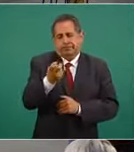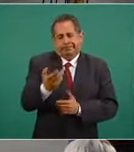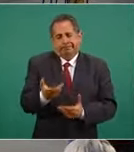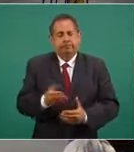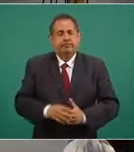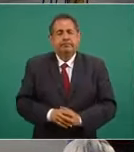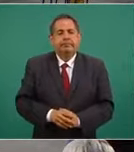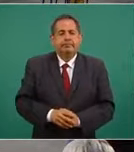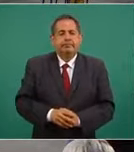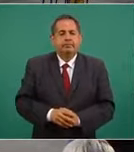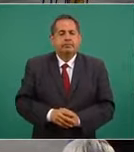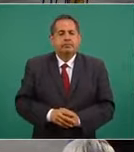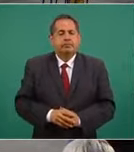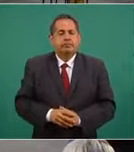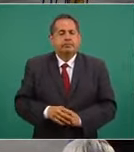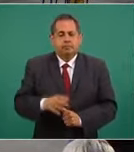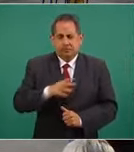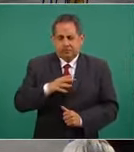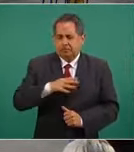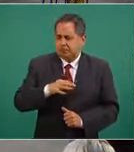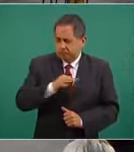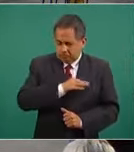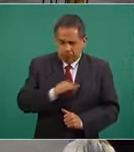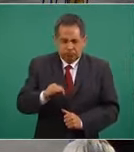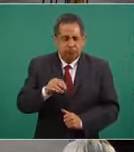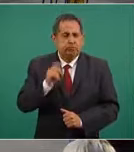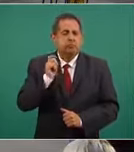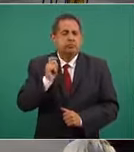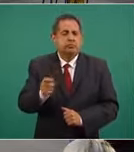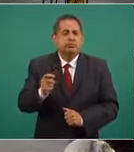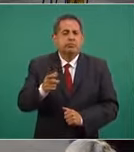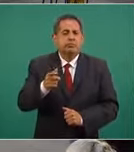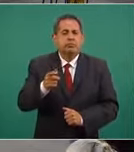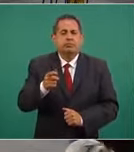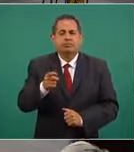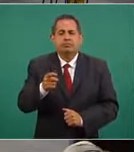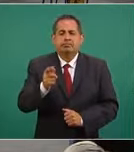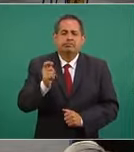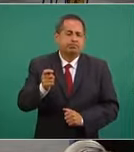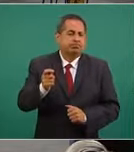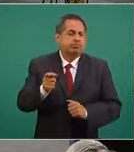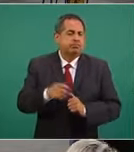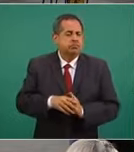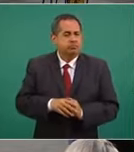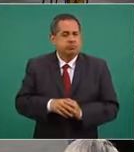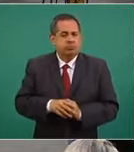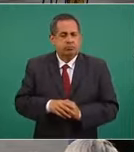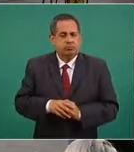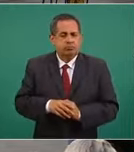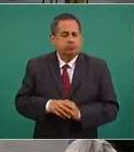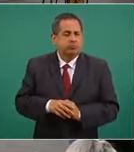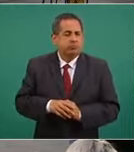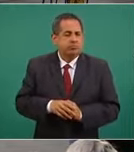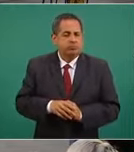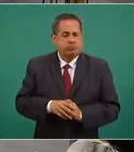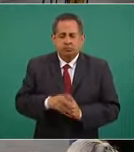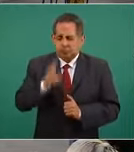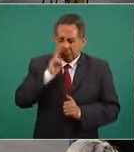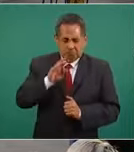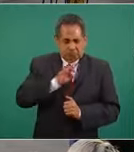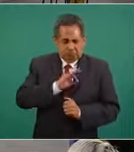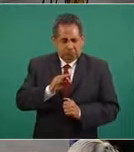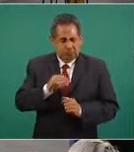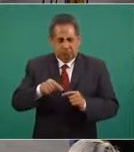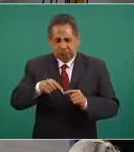Tenemos capacidad para vacunar